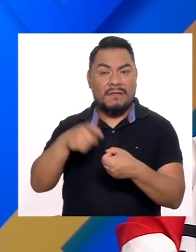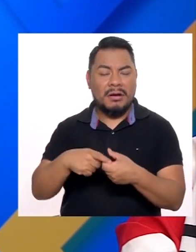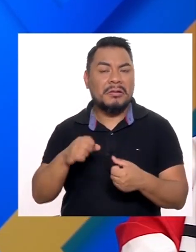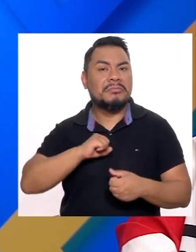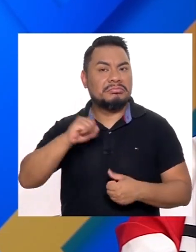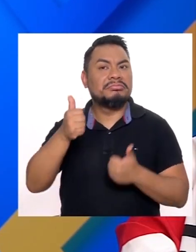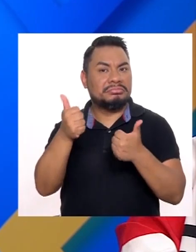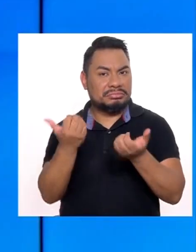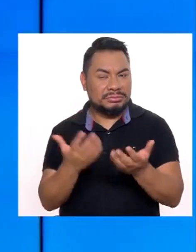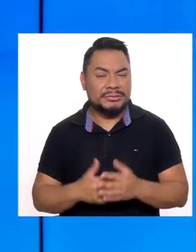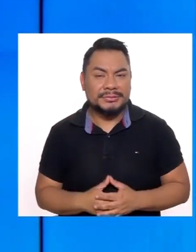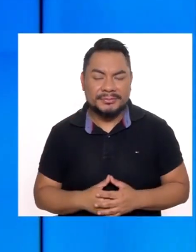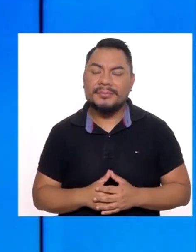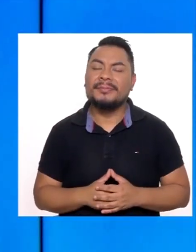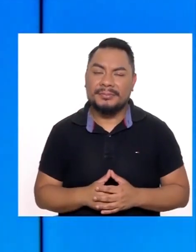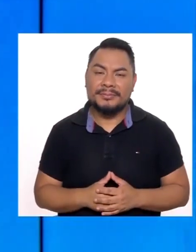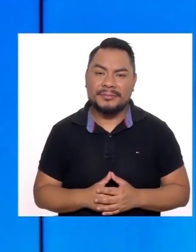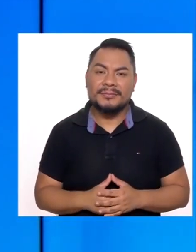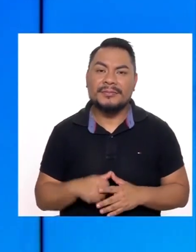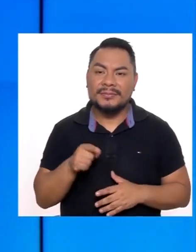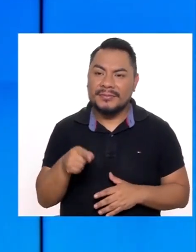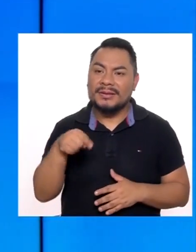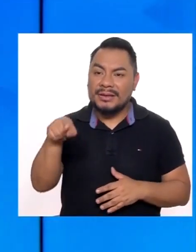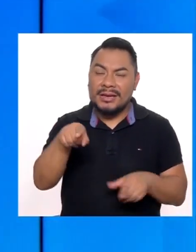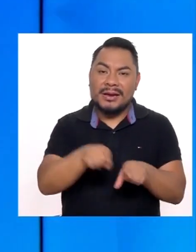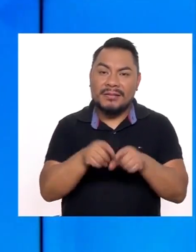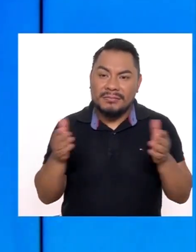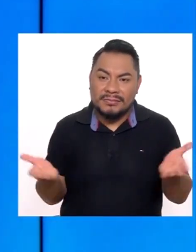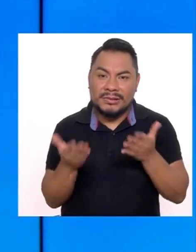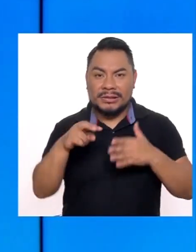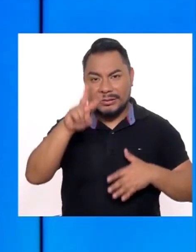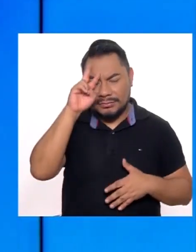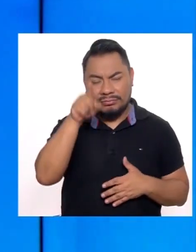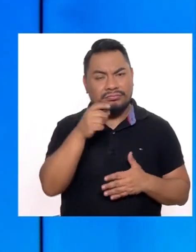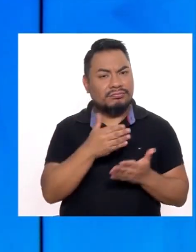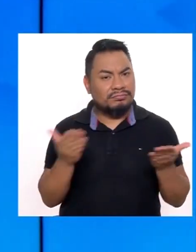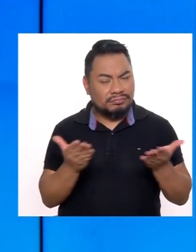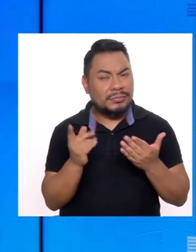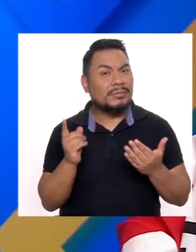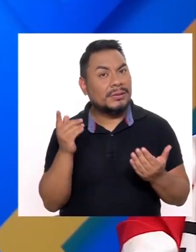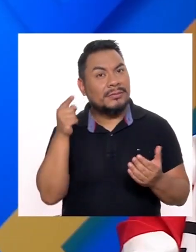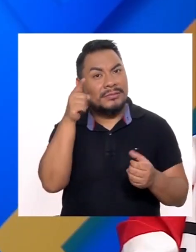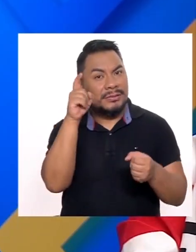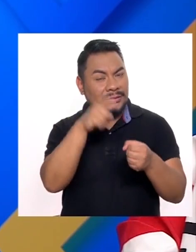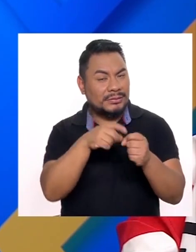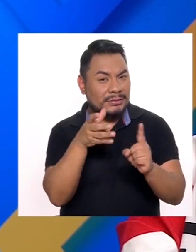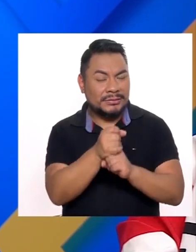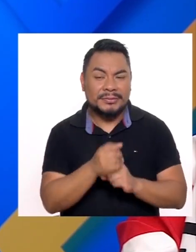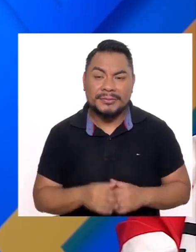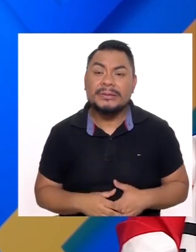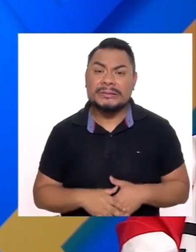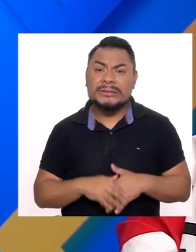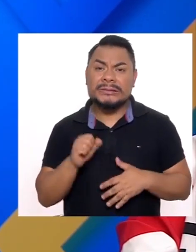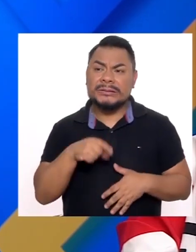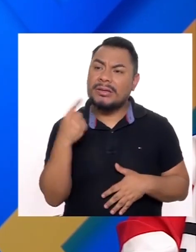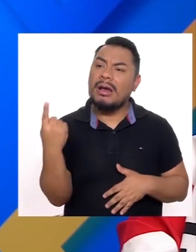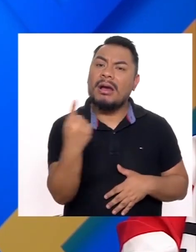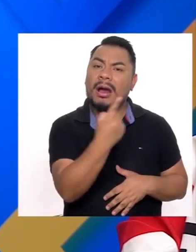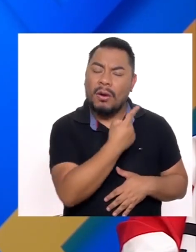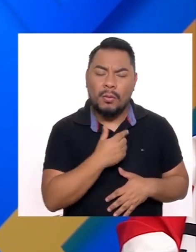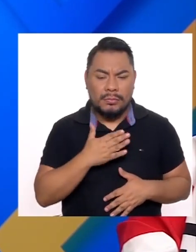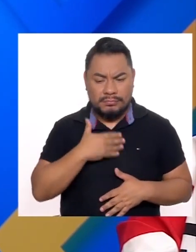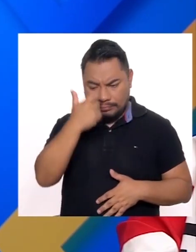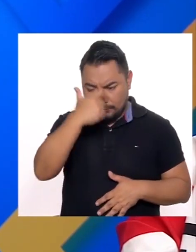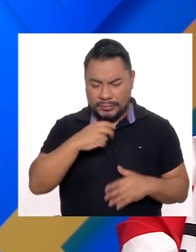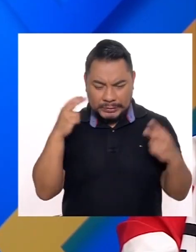papel Y bueno Han estado bien incentivados Entonces también Ustedes aquí en Perú Para llegar allá Sí, sí, sí Creo que todos Cada uno con su meta